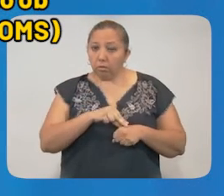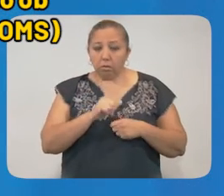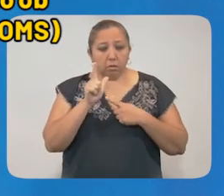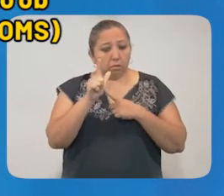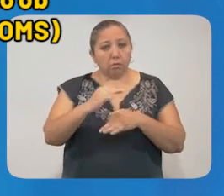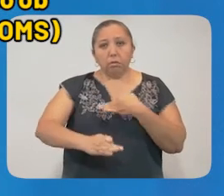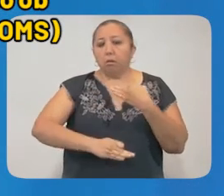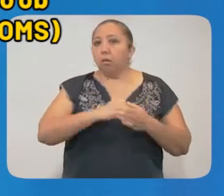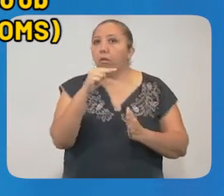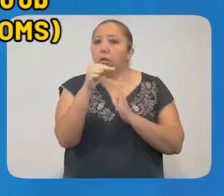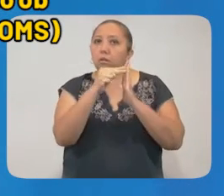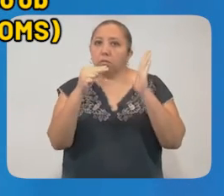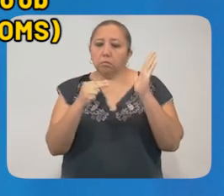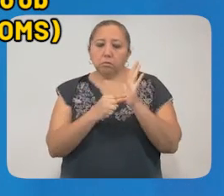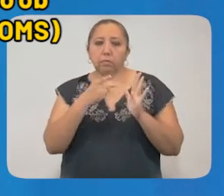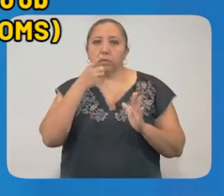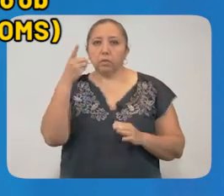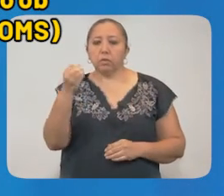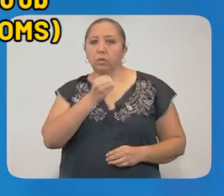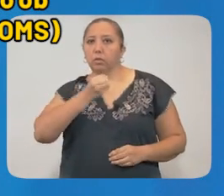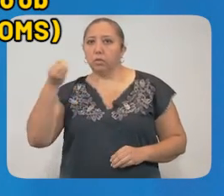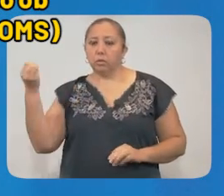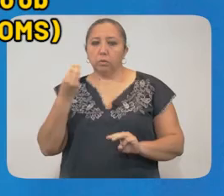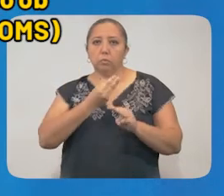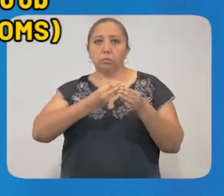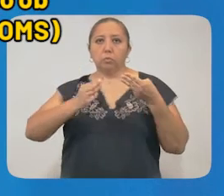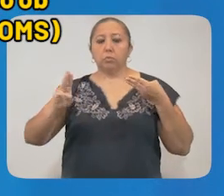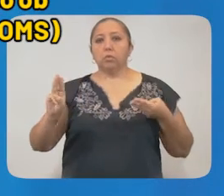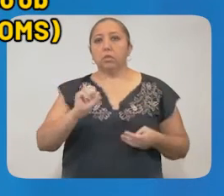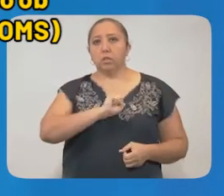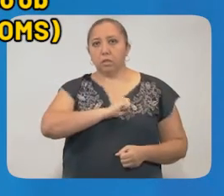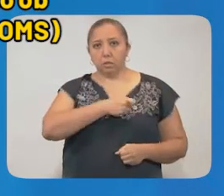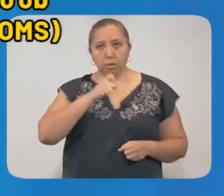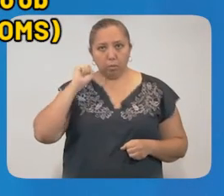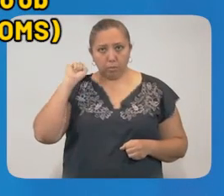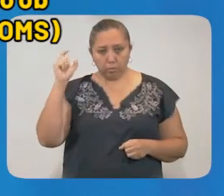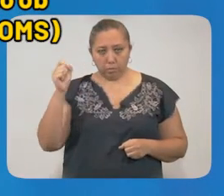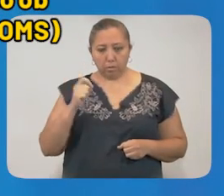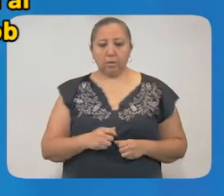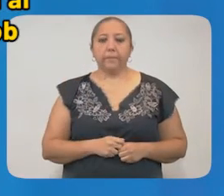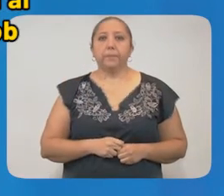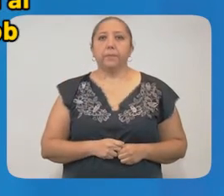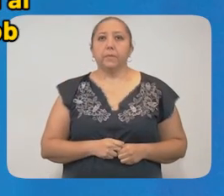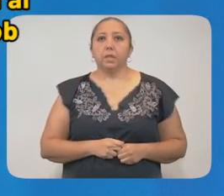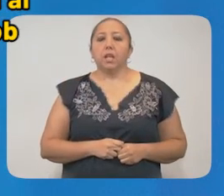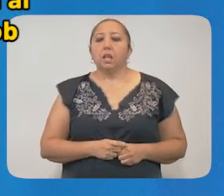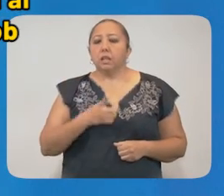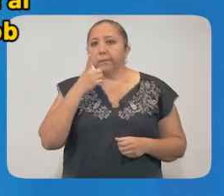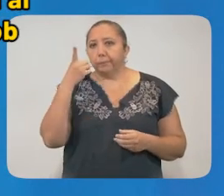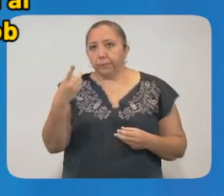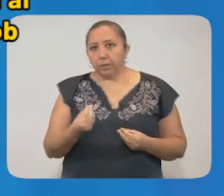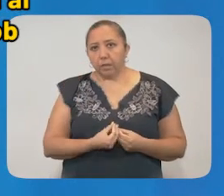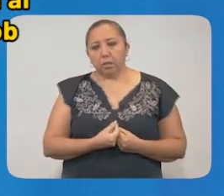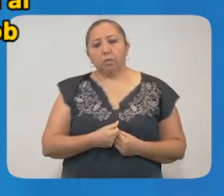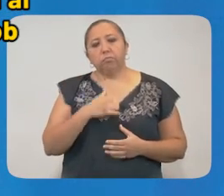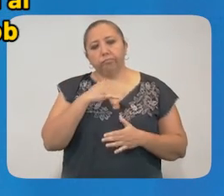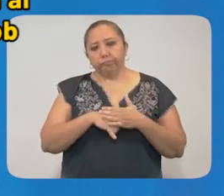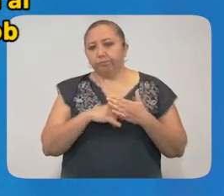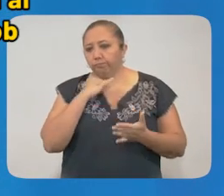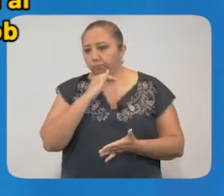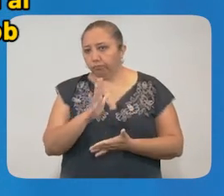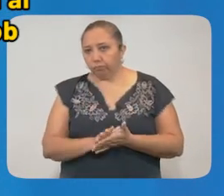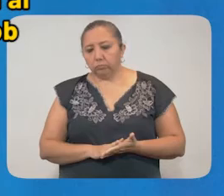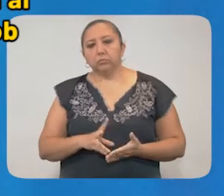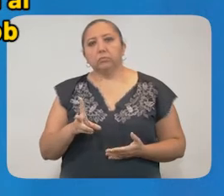protocolos y lineamientos marcados por la Organización Mundial de la Salud y las autoridades federales. Manifestamos nuestro profundo pesar